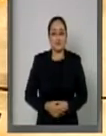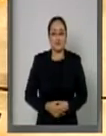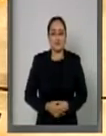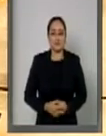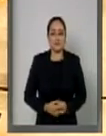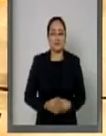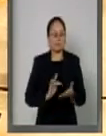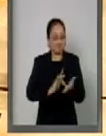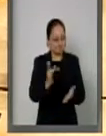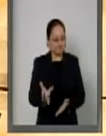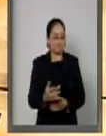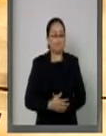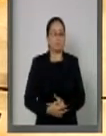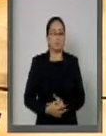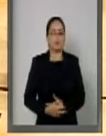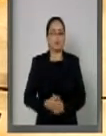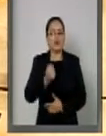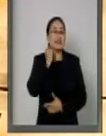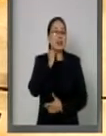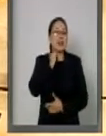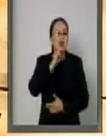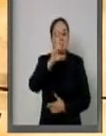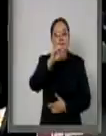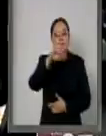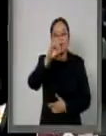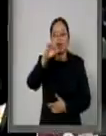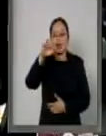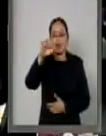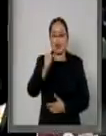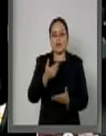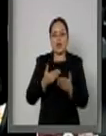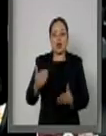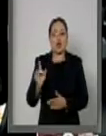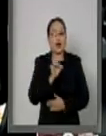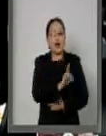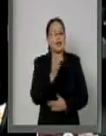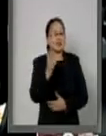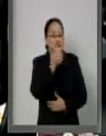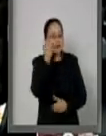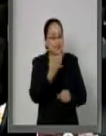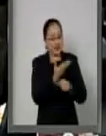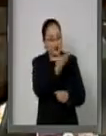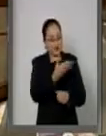Muchas gracias, senador Cárdenas. Tiene la palabra el señor secretario de Hacienda.